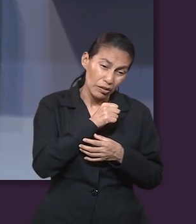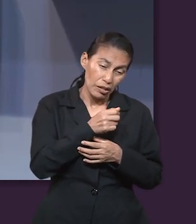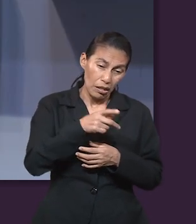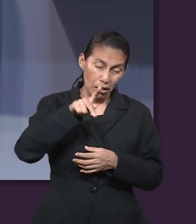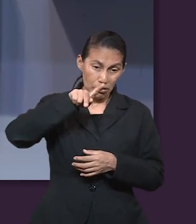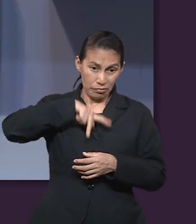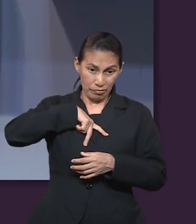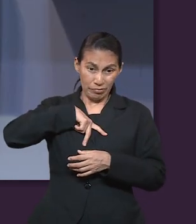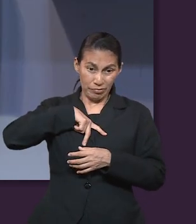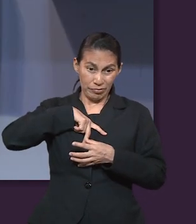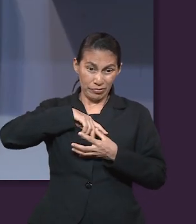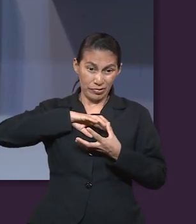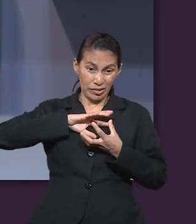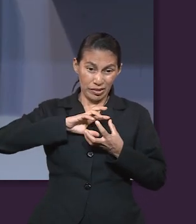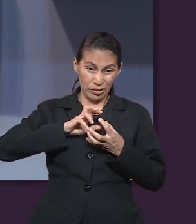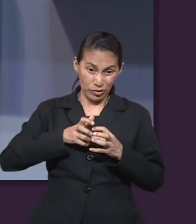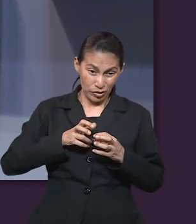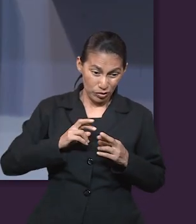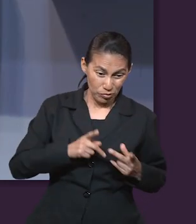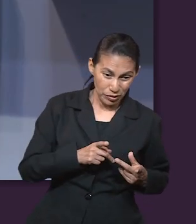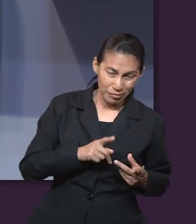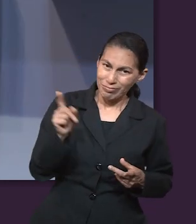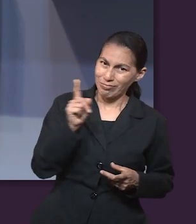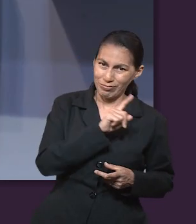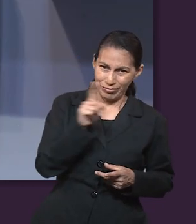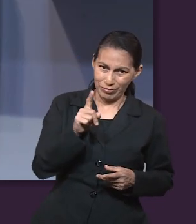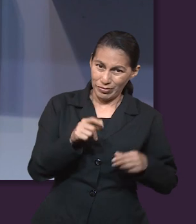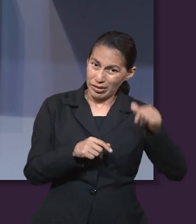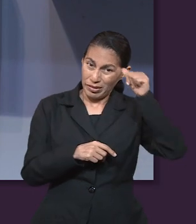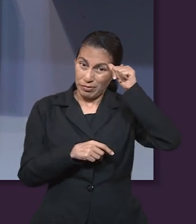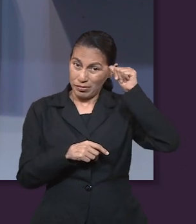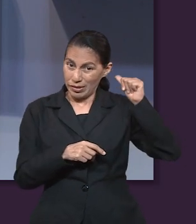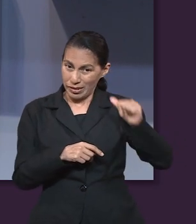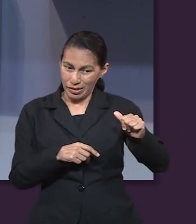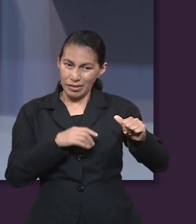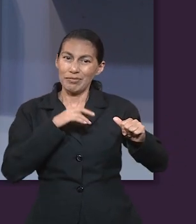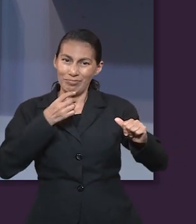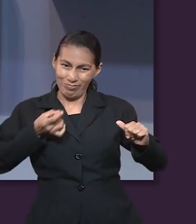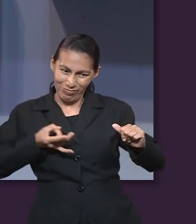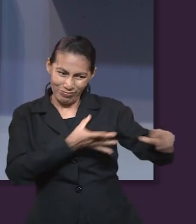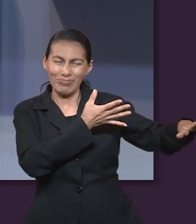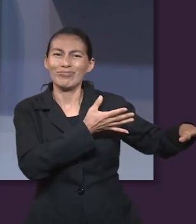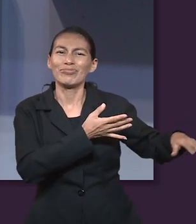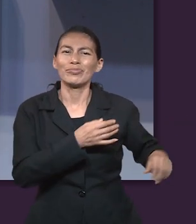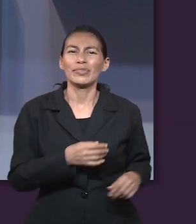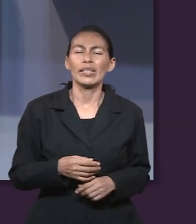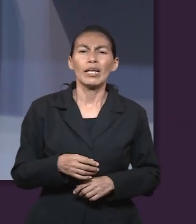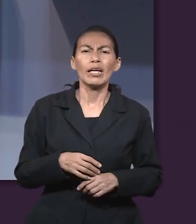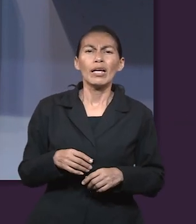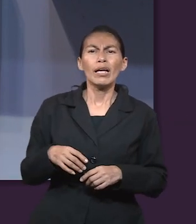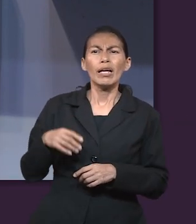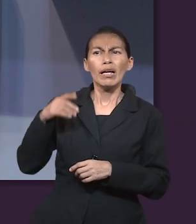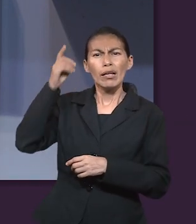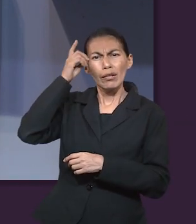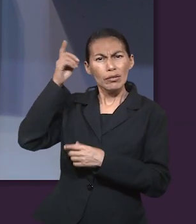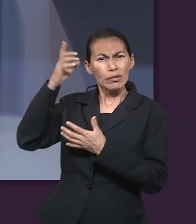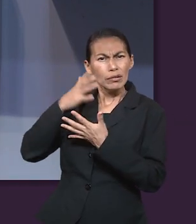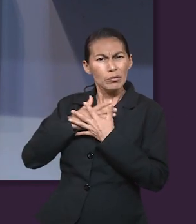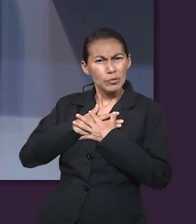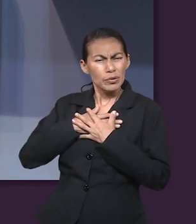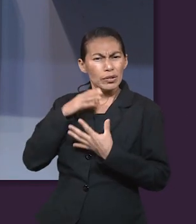sino a nuestro pecado, que es importante notarlo. El calor extremo de Dios no es para hacernos miserables, sino para